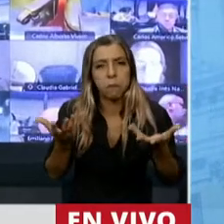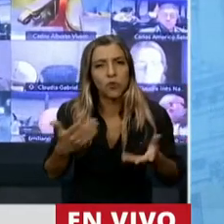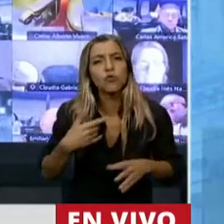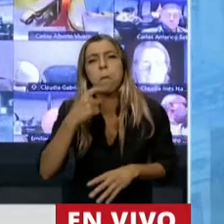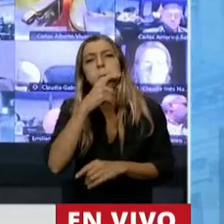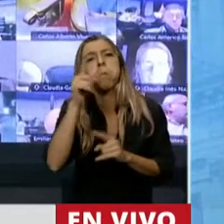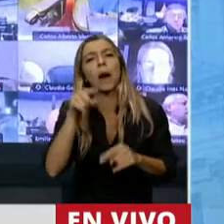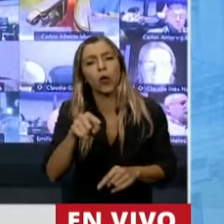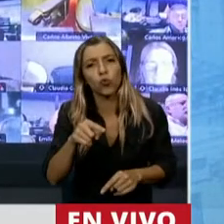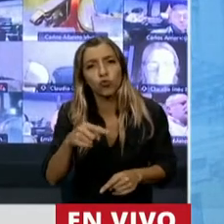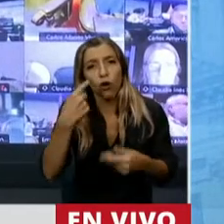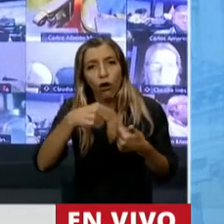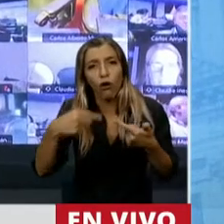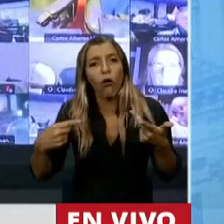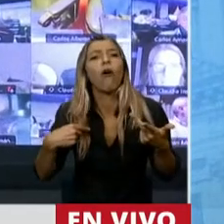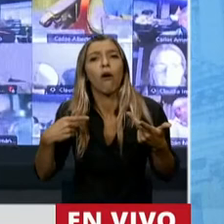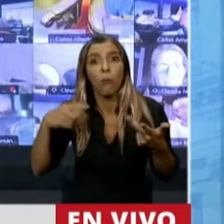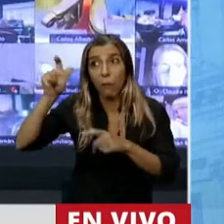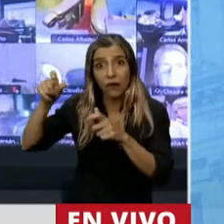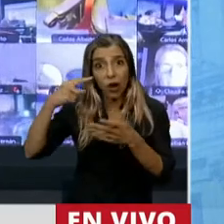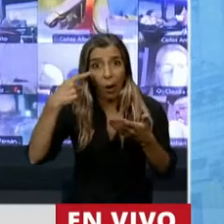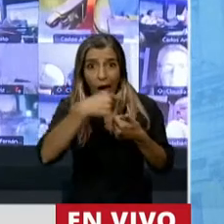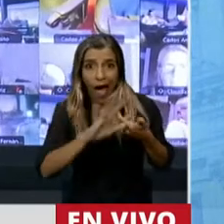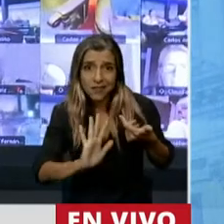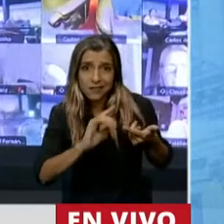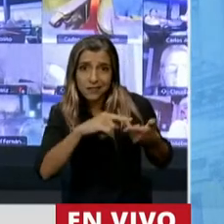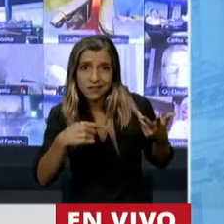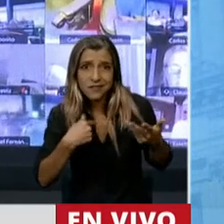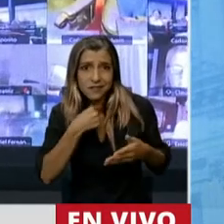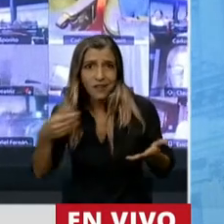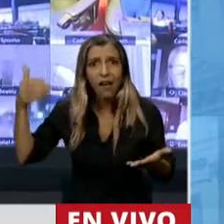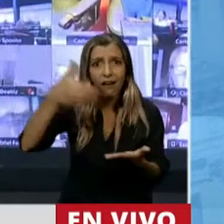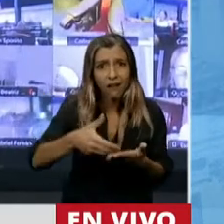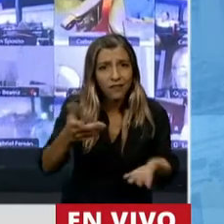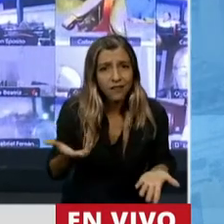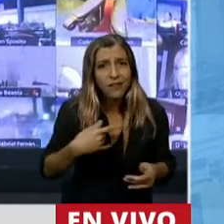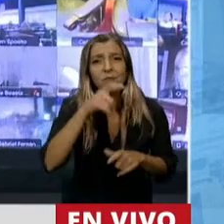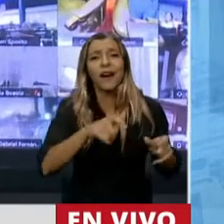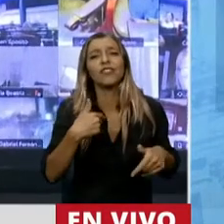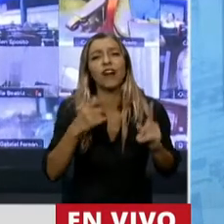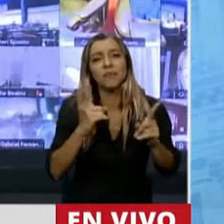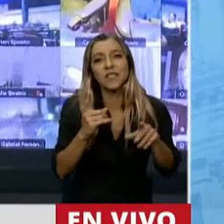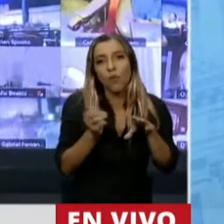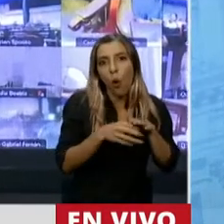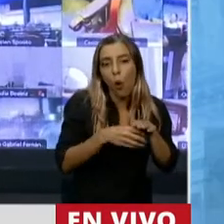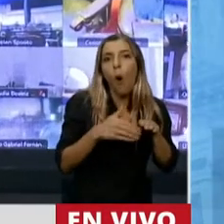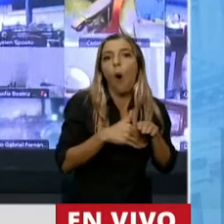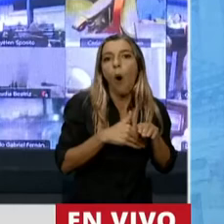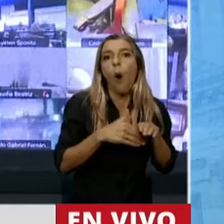invertir? ¿Qué ahorrista va a sacar sus dólares bajo el colchón y va a poner la plata sobre la mesa y apostar por la Argentina?